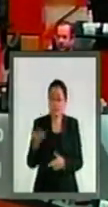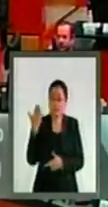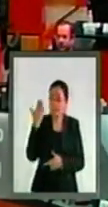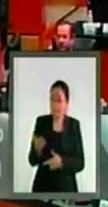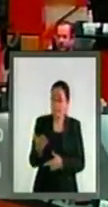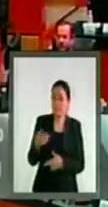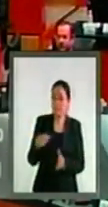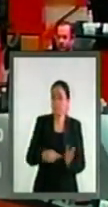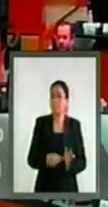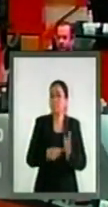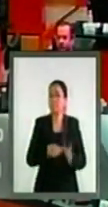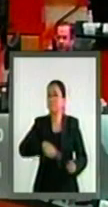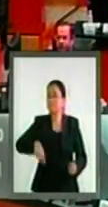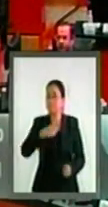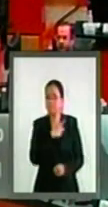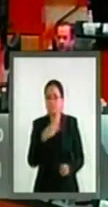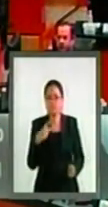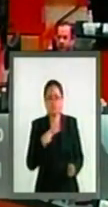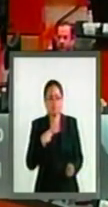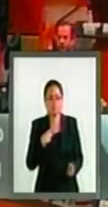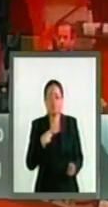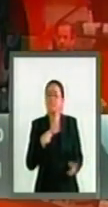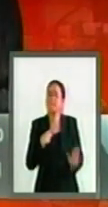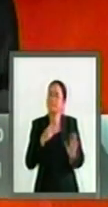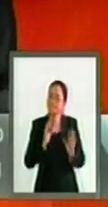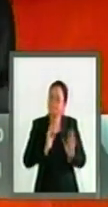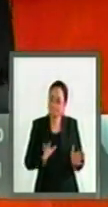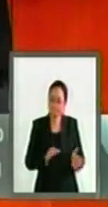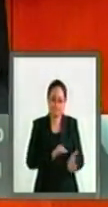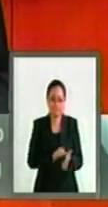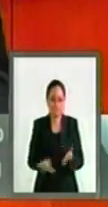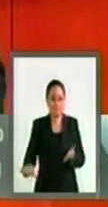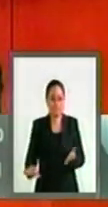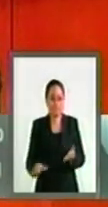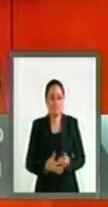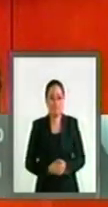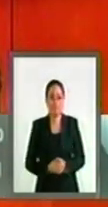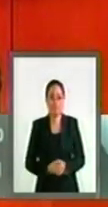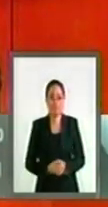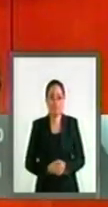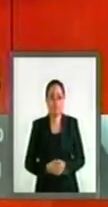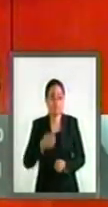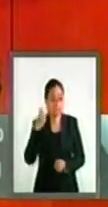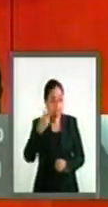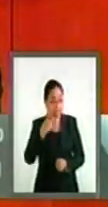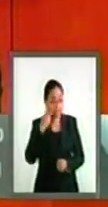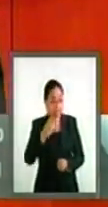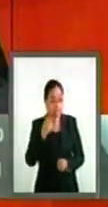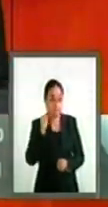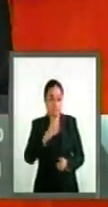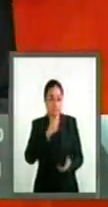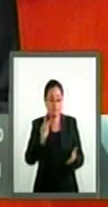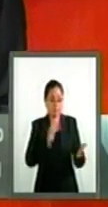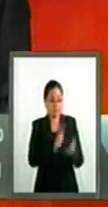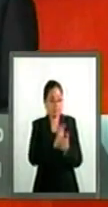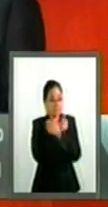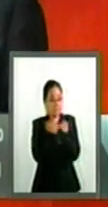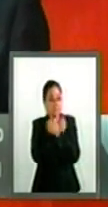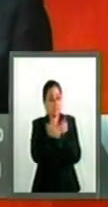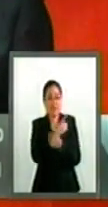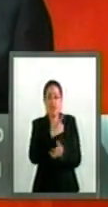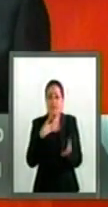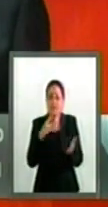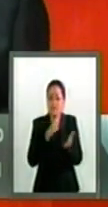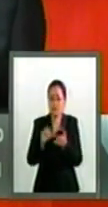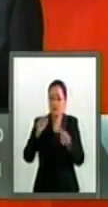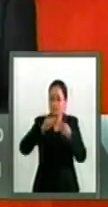y políticamente ser abrogada. Se debe abrogar la mal llamada reforma educativa por tres